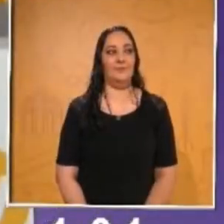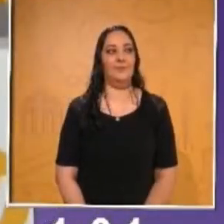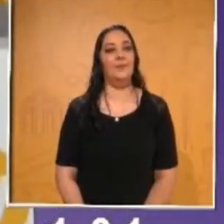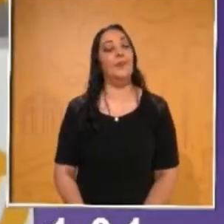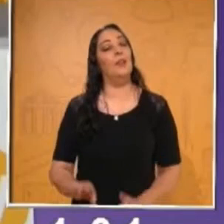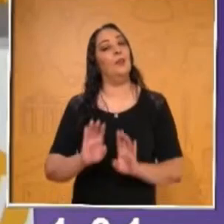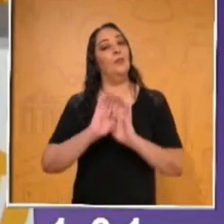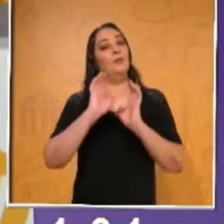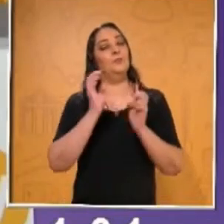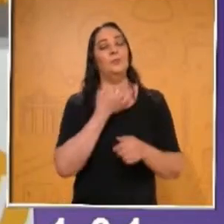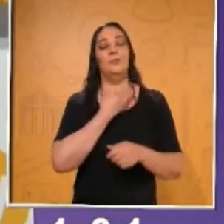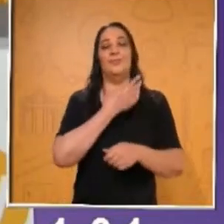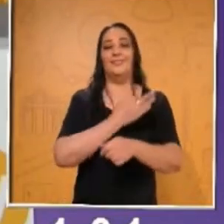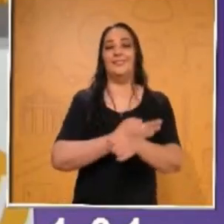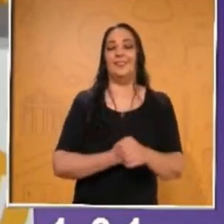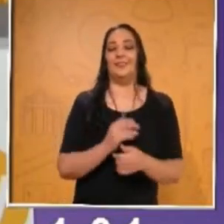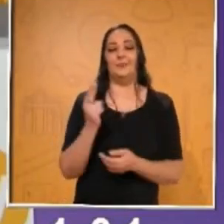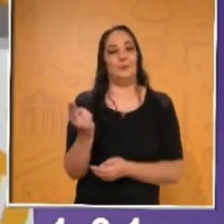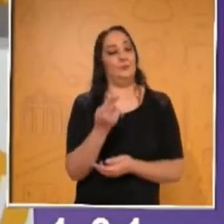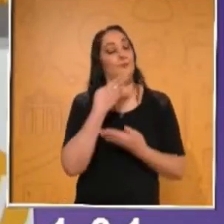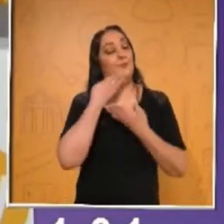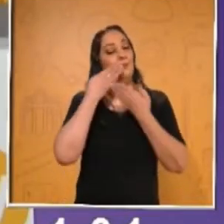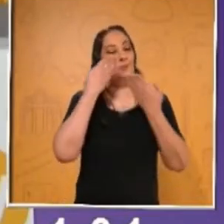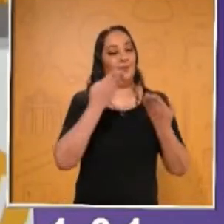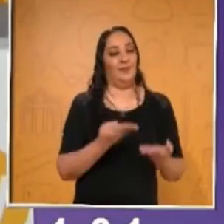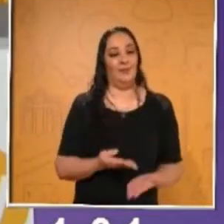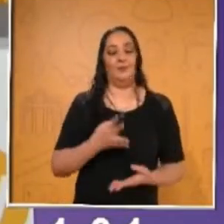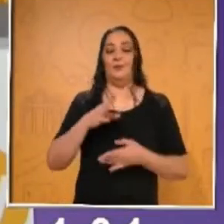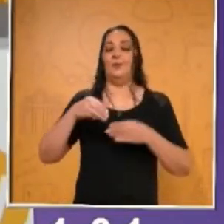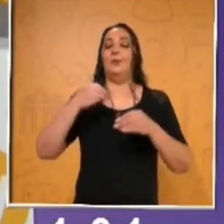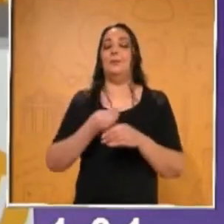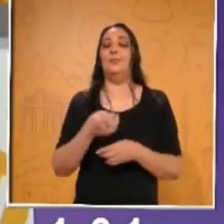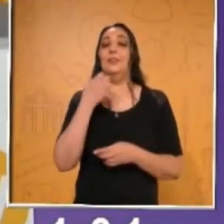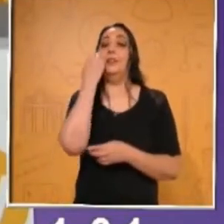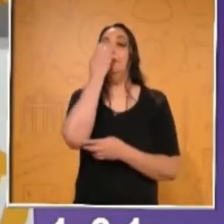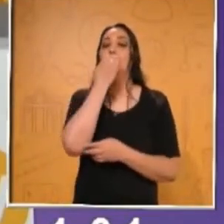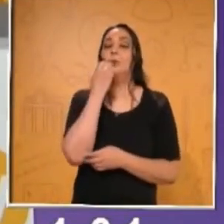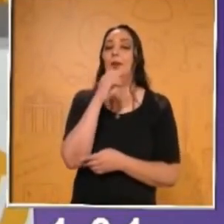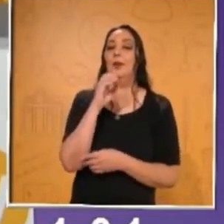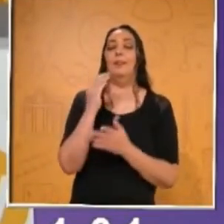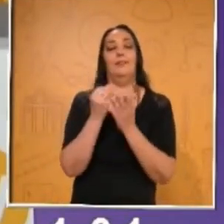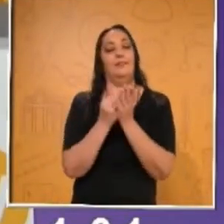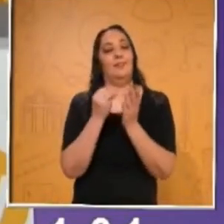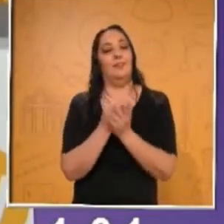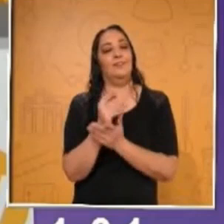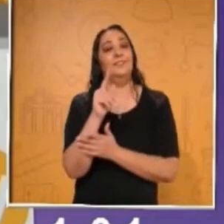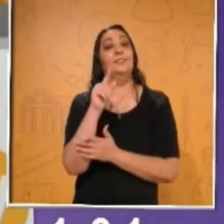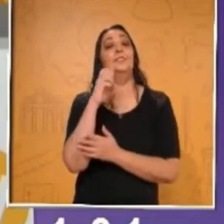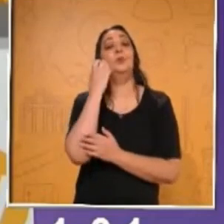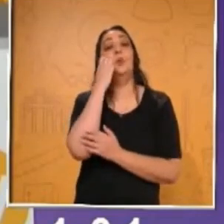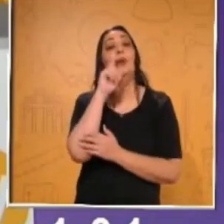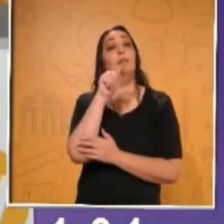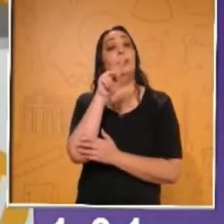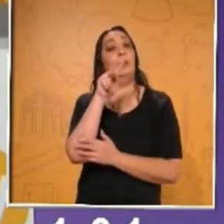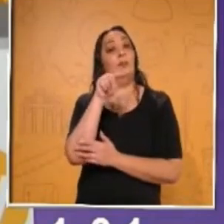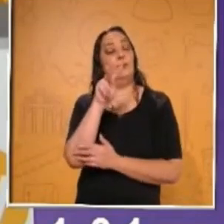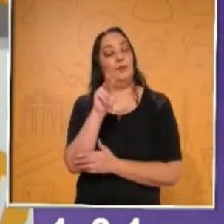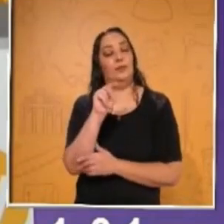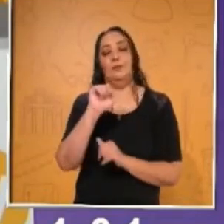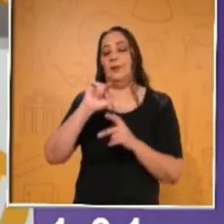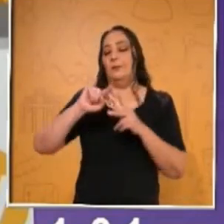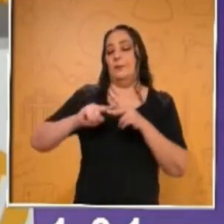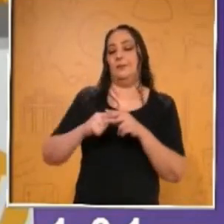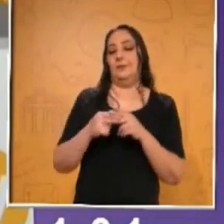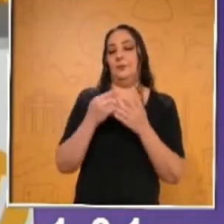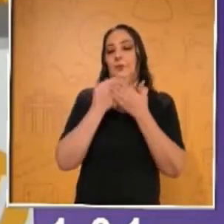¿Qué tal? Muy buenas tardes. Sean todos ustedes bienvenidos a este su espacio. Las clases de primaria ya comenzaron para quinto y sexto